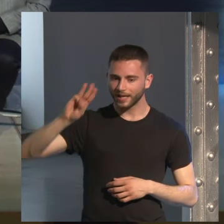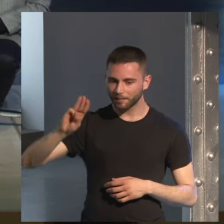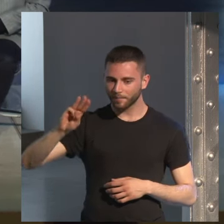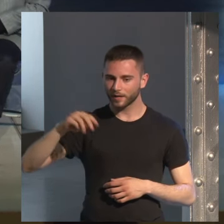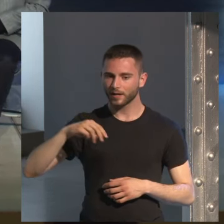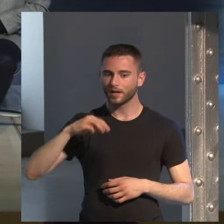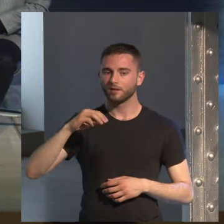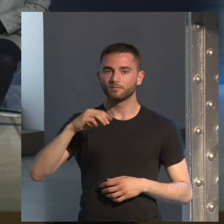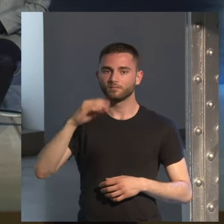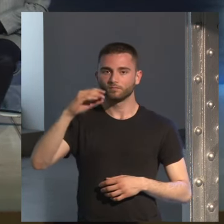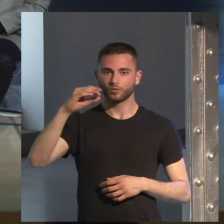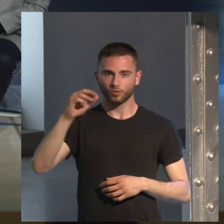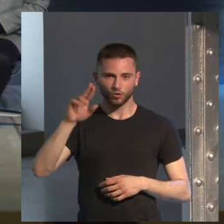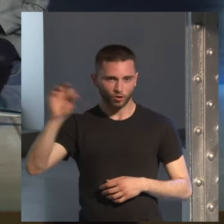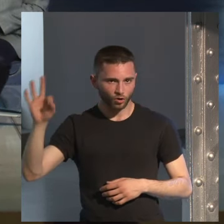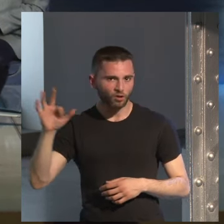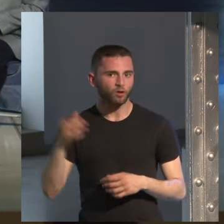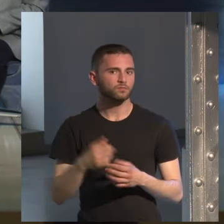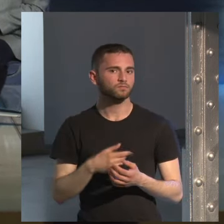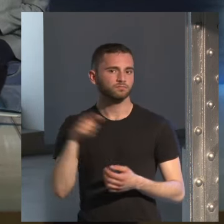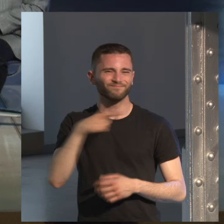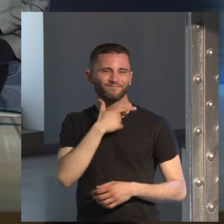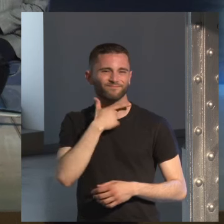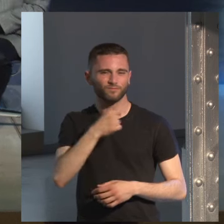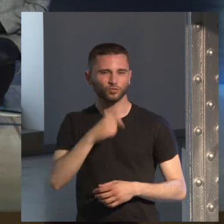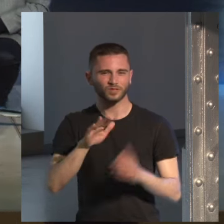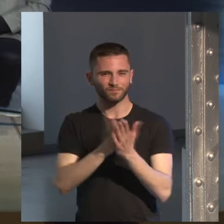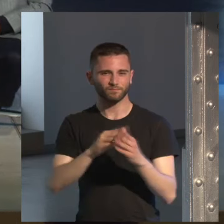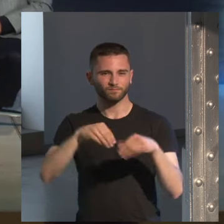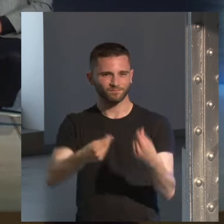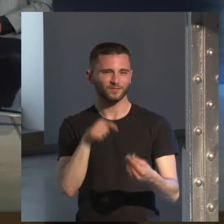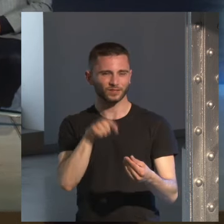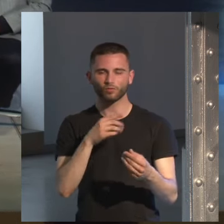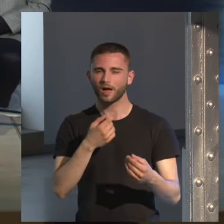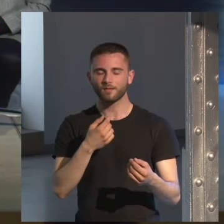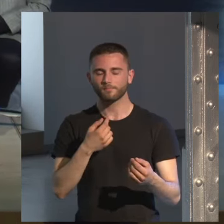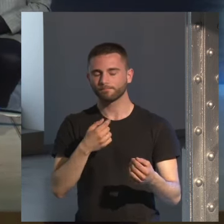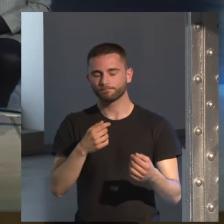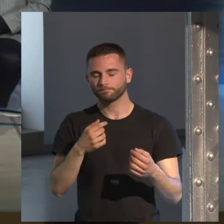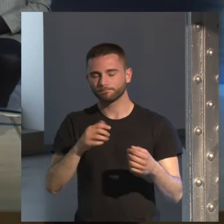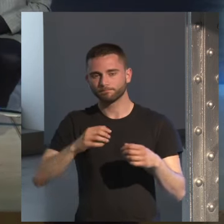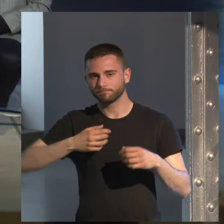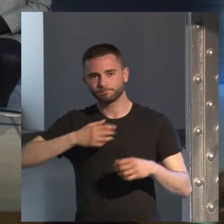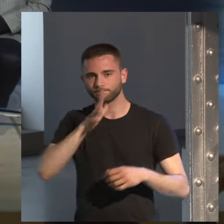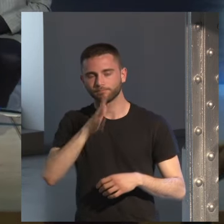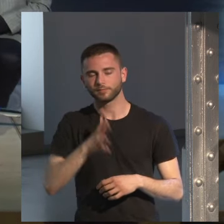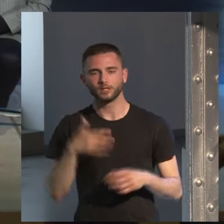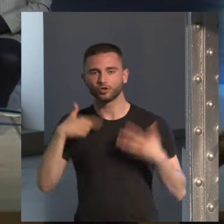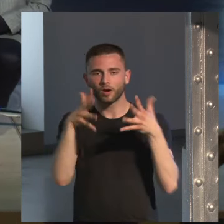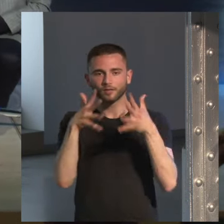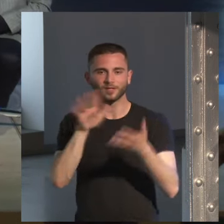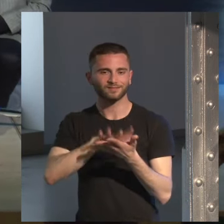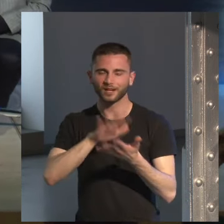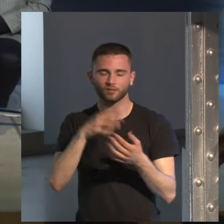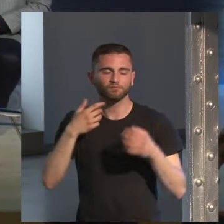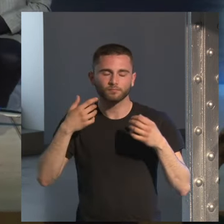mancha humana me parece una de las historias más terribles que se ha escrito y es una gran novela la recomendaría tranquilamente